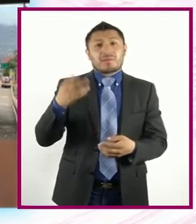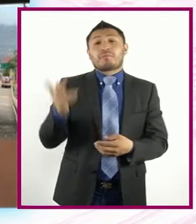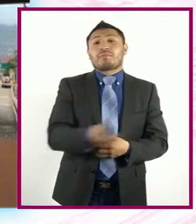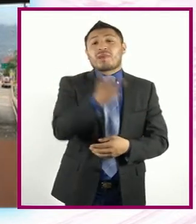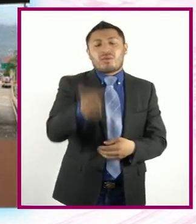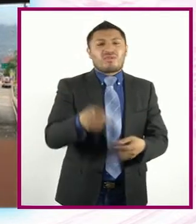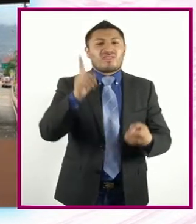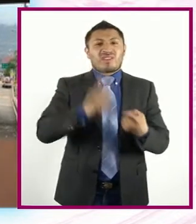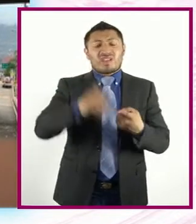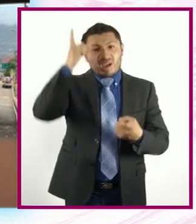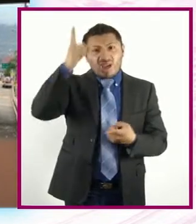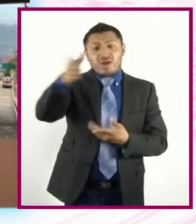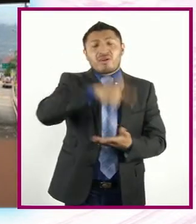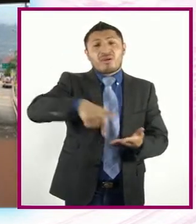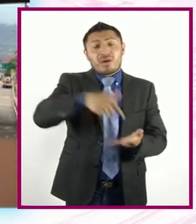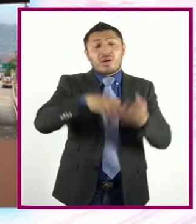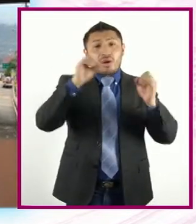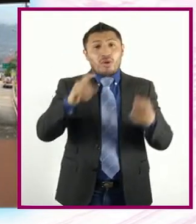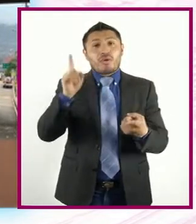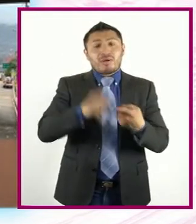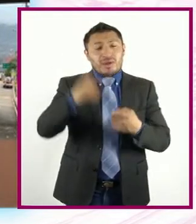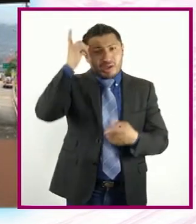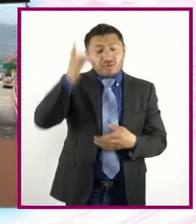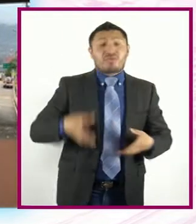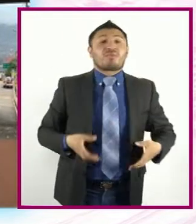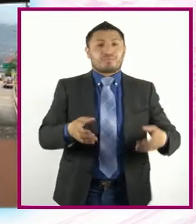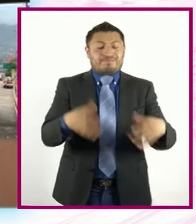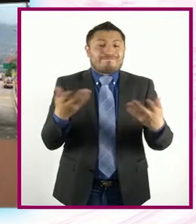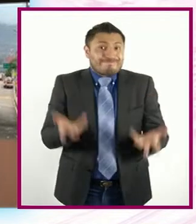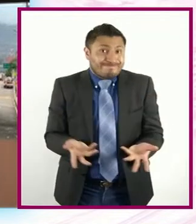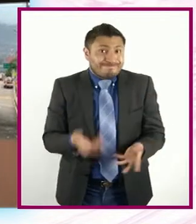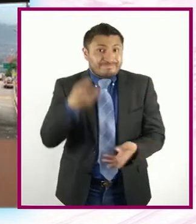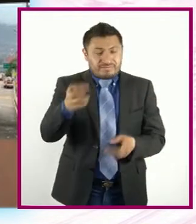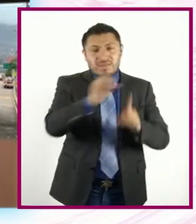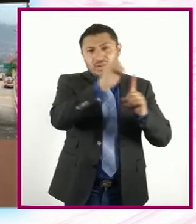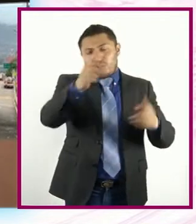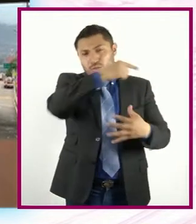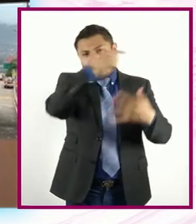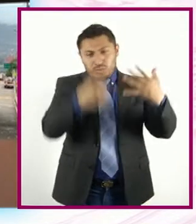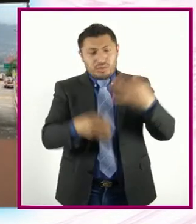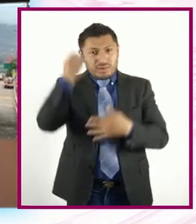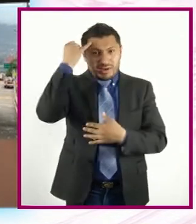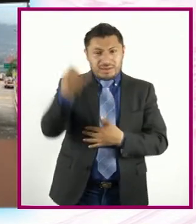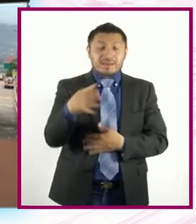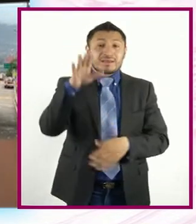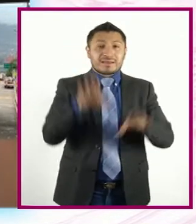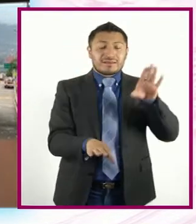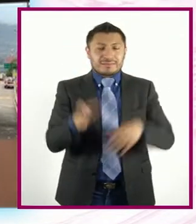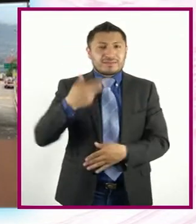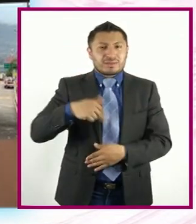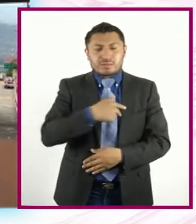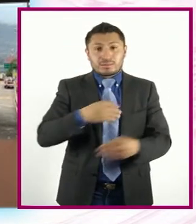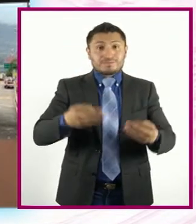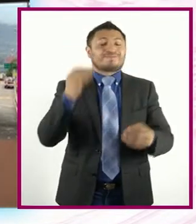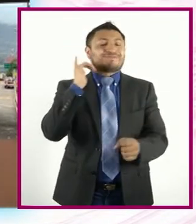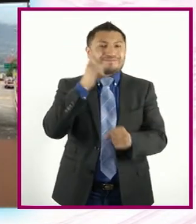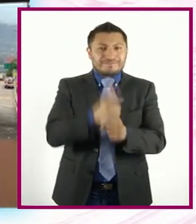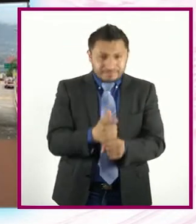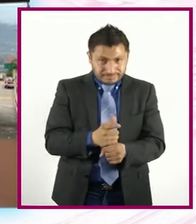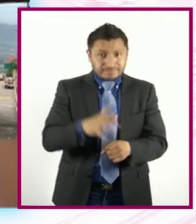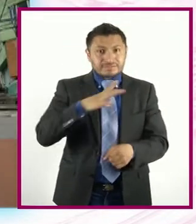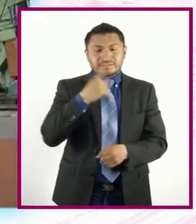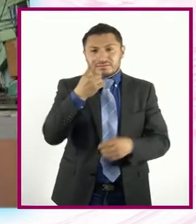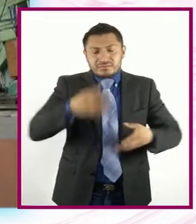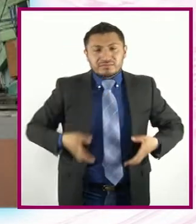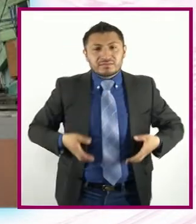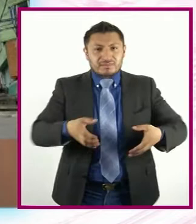quién es el espacio O de quién es la calle En ese orden de ideas En algún momento Nos dimos cuenta Que una de las call